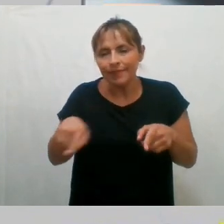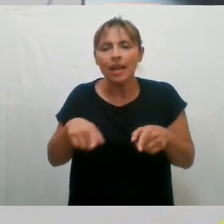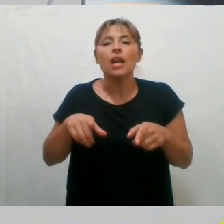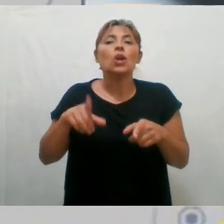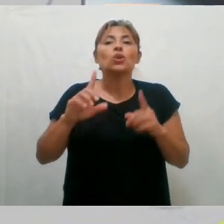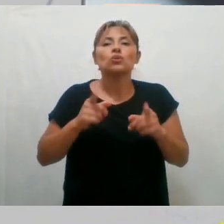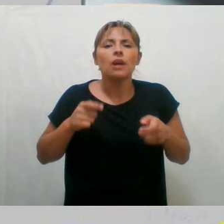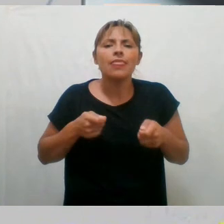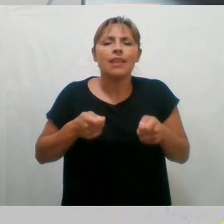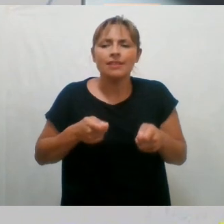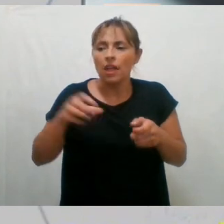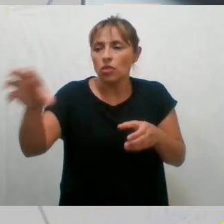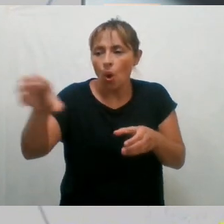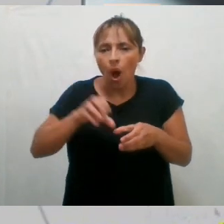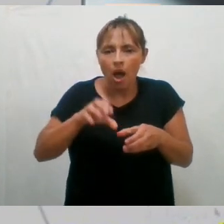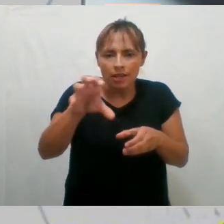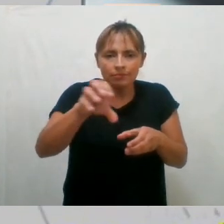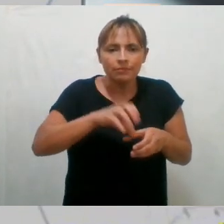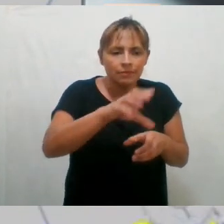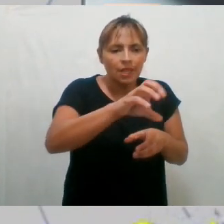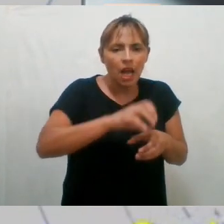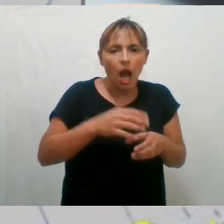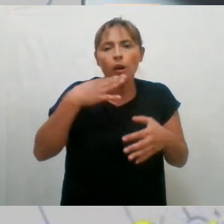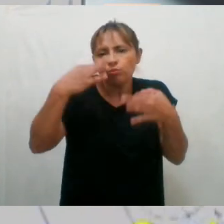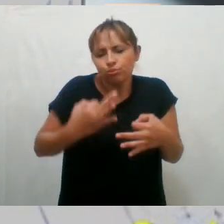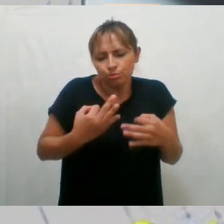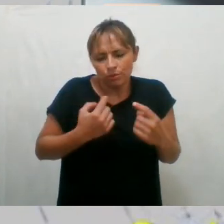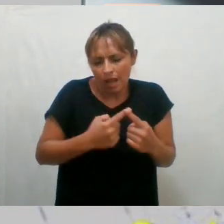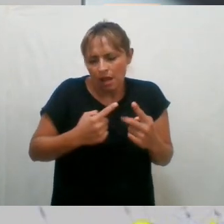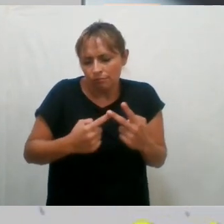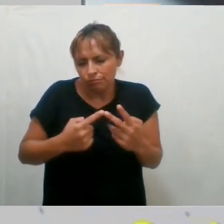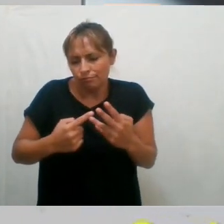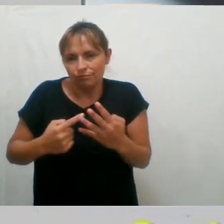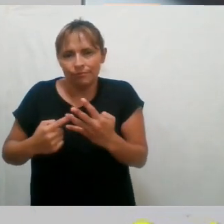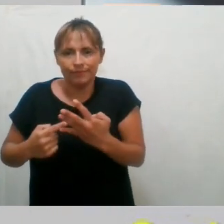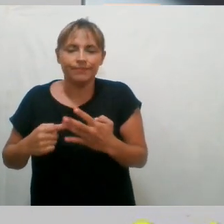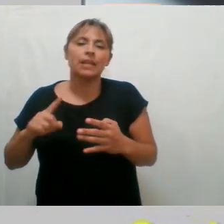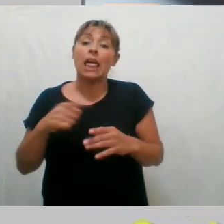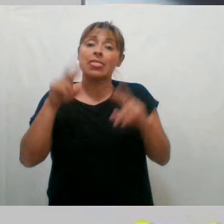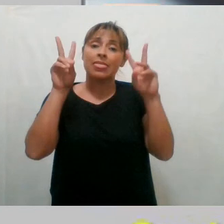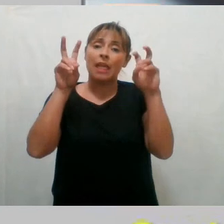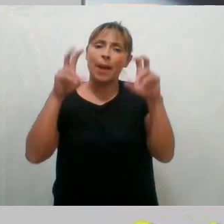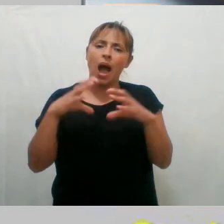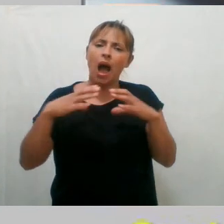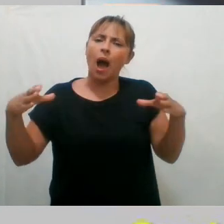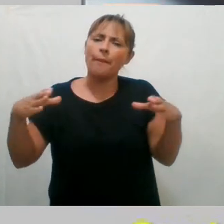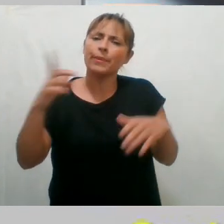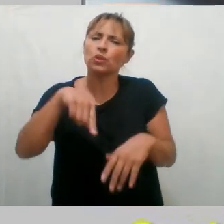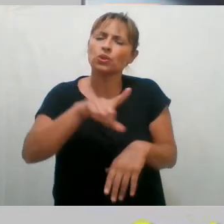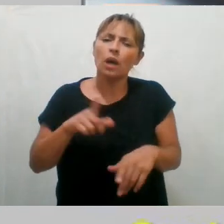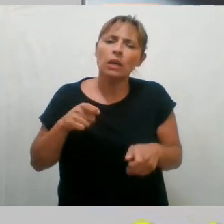con las demás áreas de gobierno ir cumpliéndolos, ¿no? Son temas muy amplios. Buscamos la manera de hacerlos concretos y